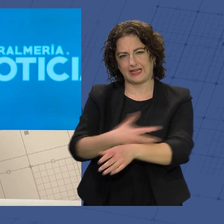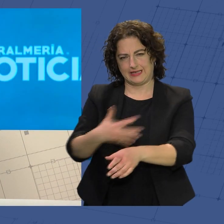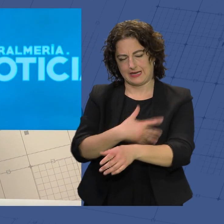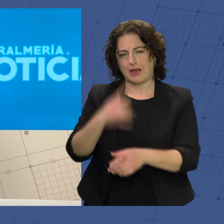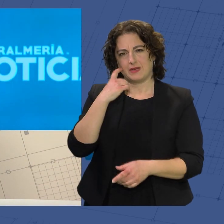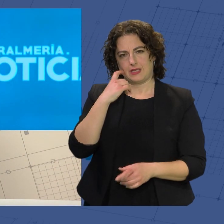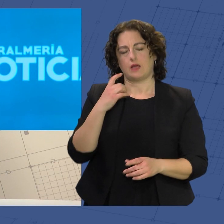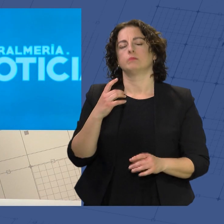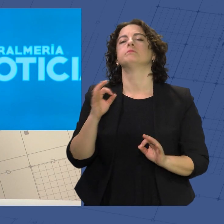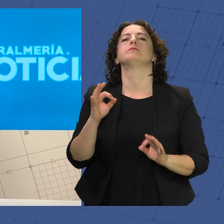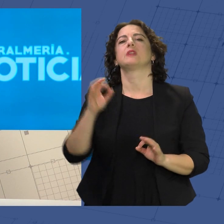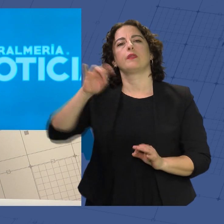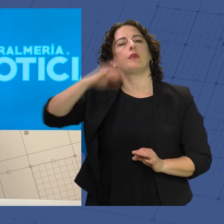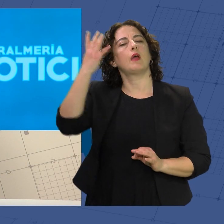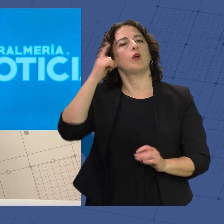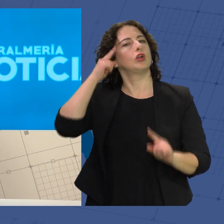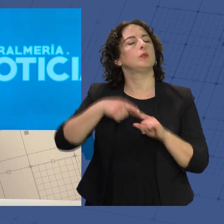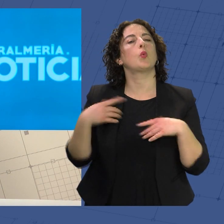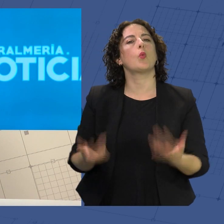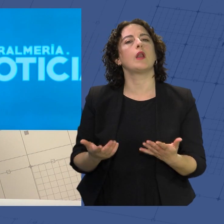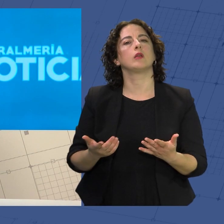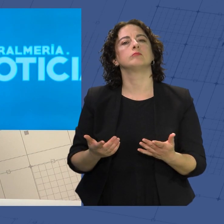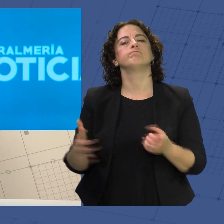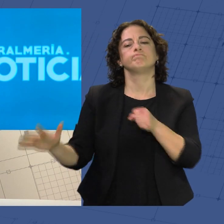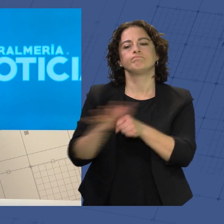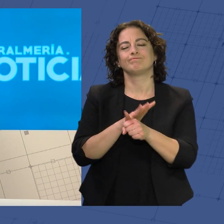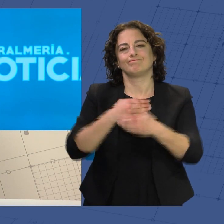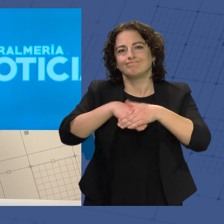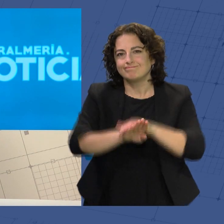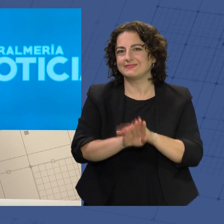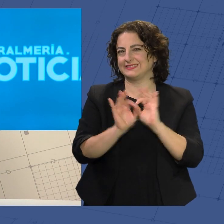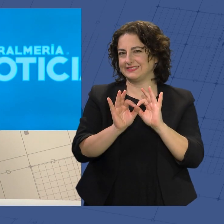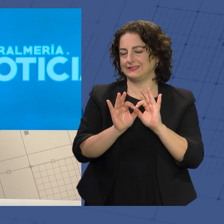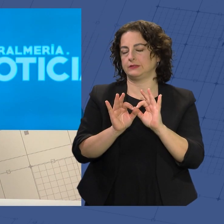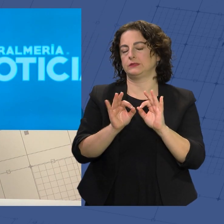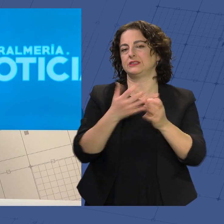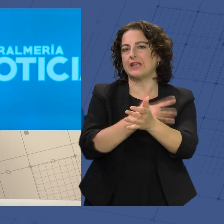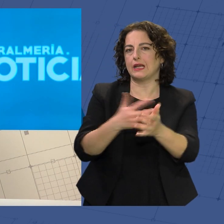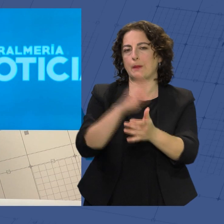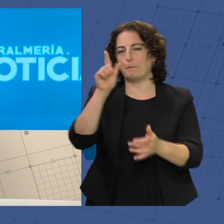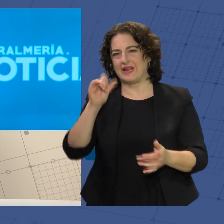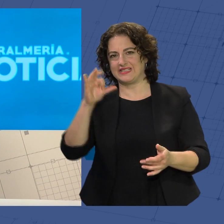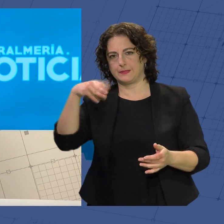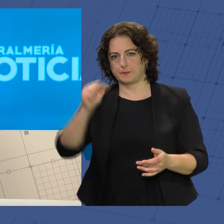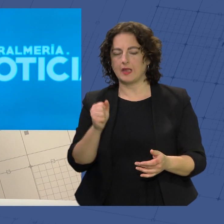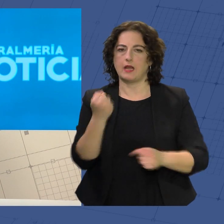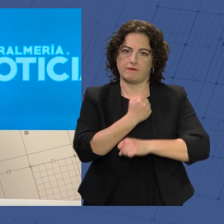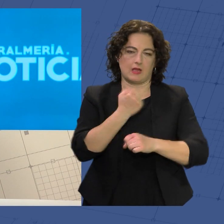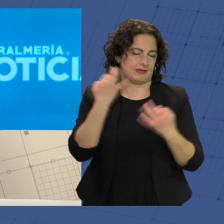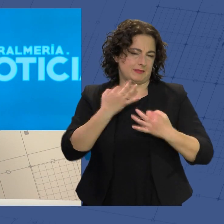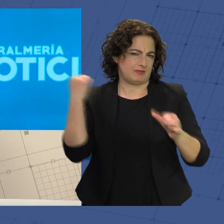Una iniciativa cuyo objetivo es garantizar las reservas de sangre y plasma en Navidad, que siempre es un éxito.